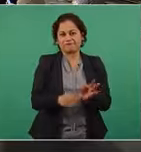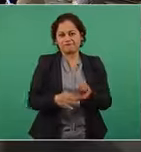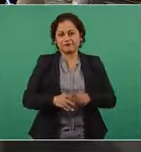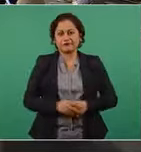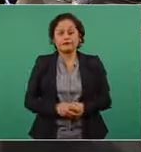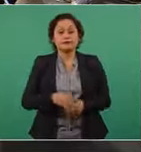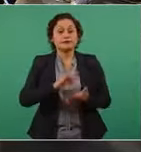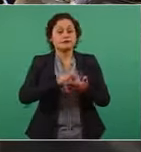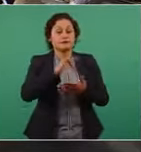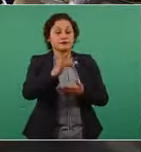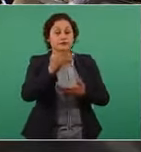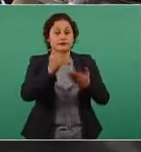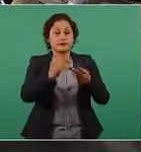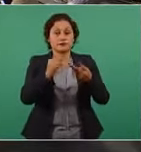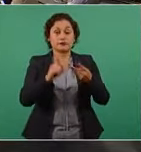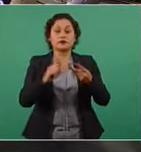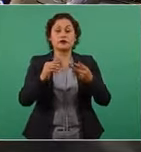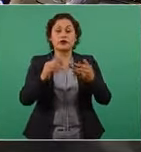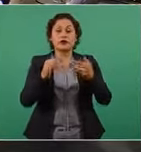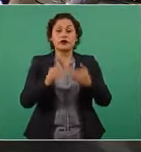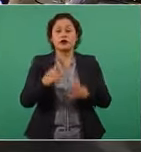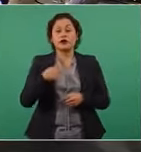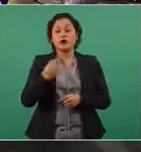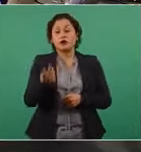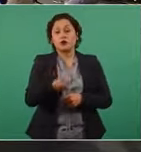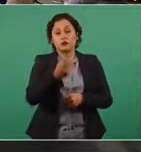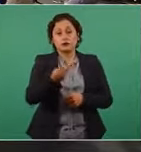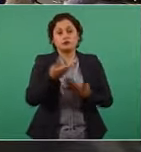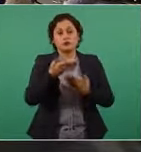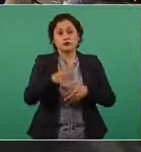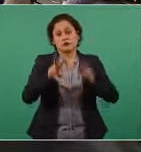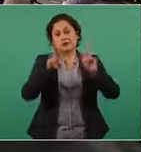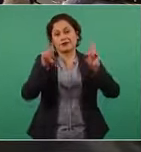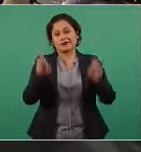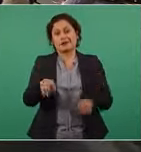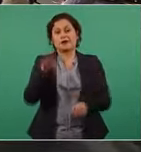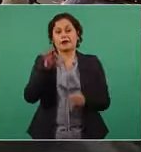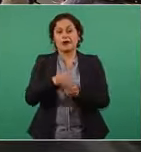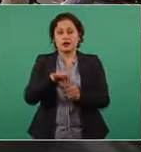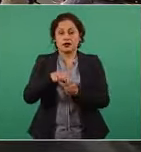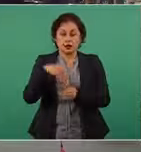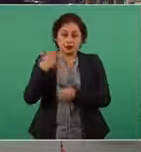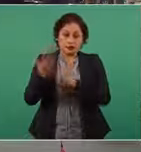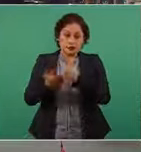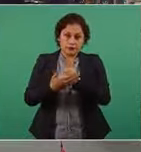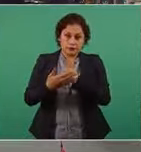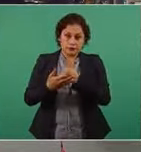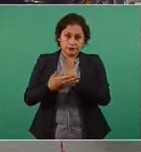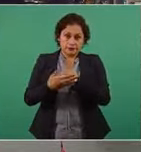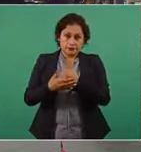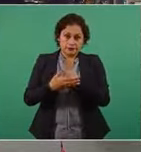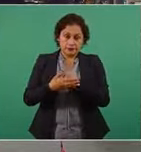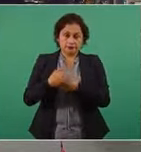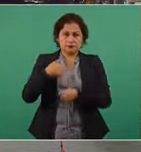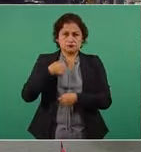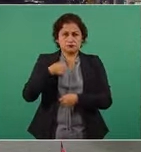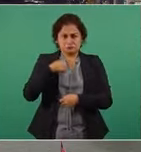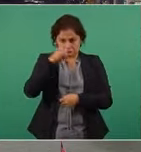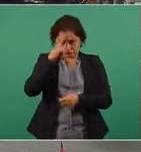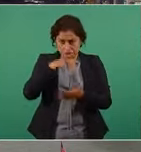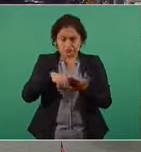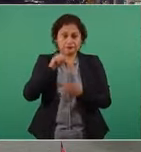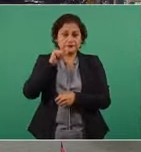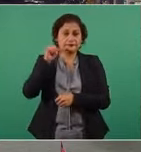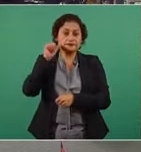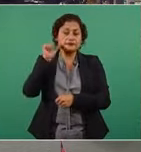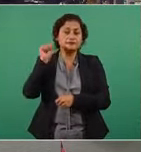Gracias, presidente. Ahora, en el tenor de ideas también de las elecciones venideras, recientemente, si no me equivoco, el día de ayer, el expresidente